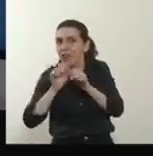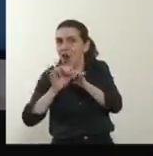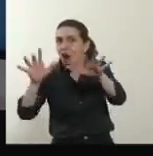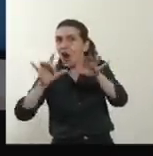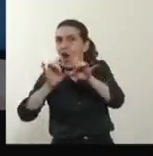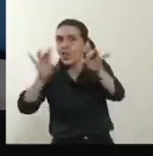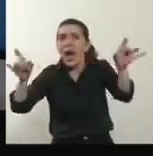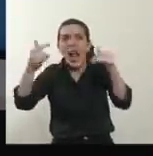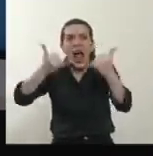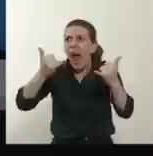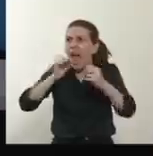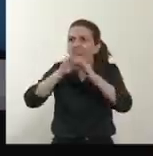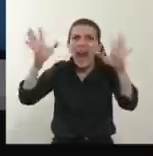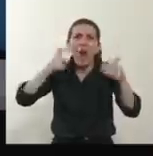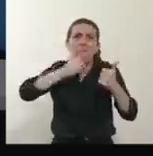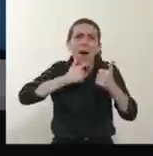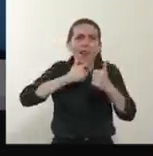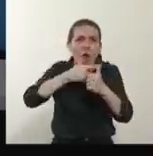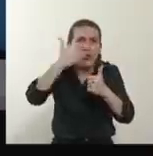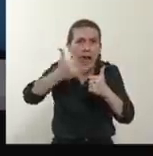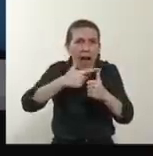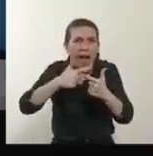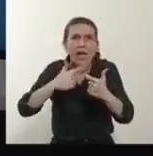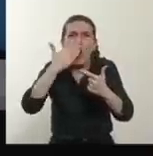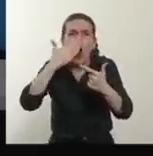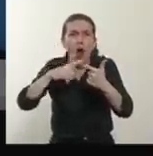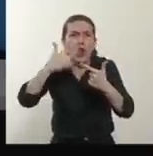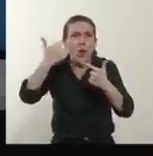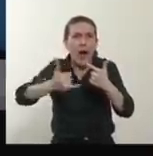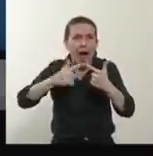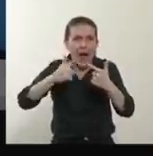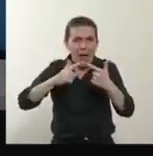lo podemos ver claramente en Mendoza, lo podemos ver claramente en Córdoba.